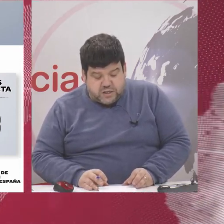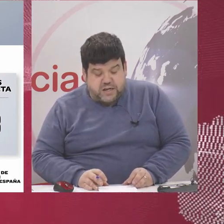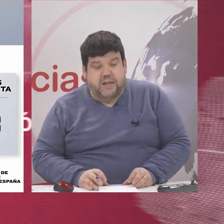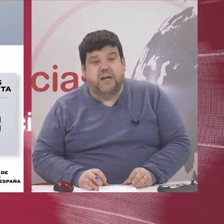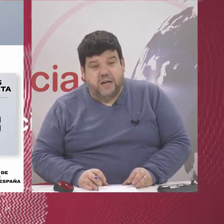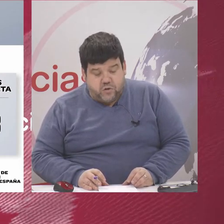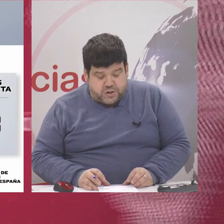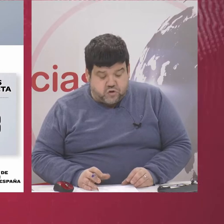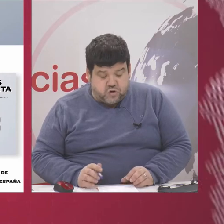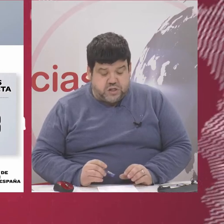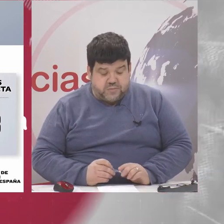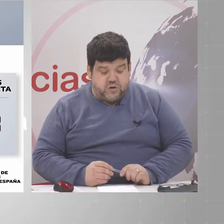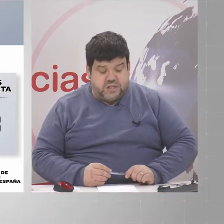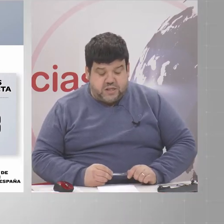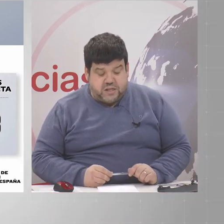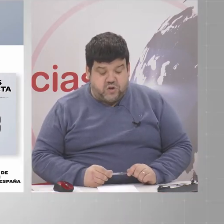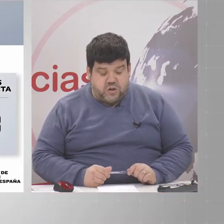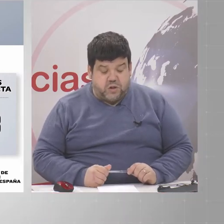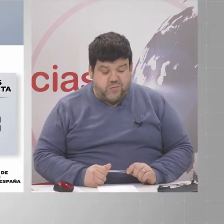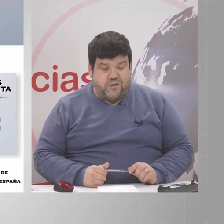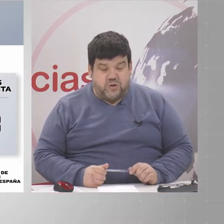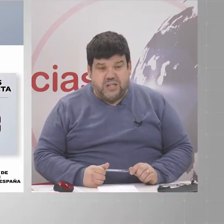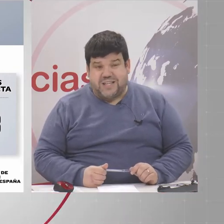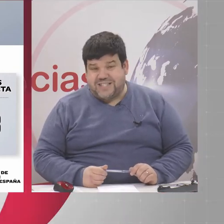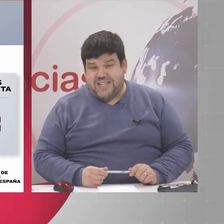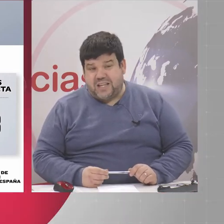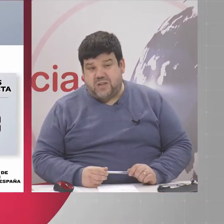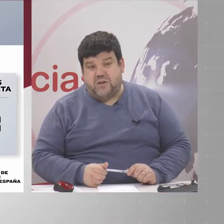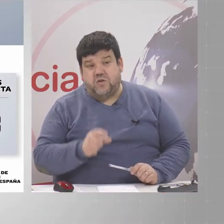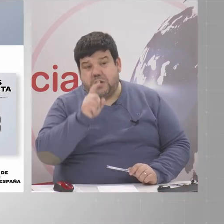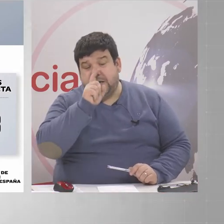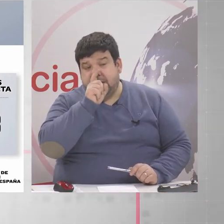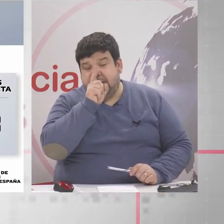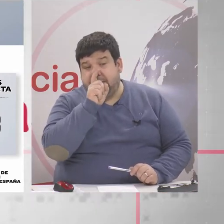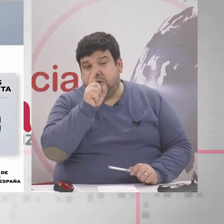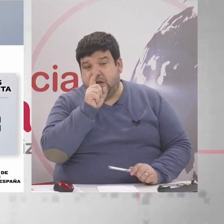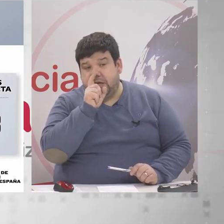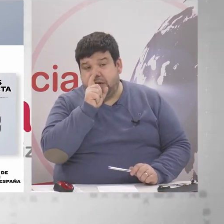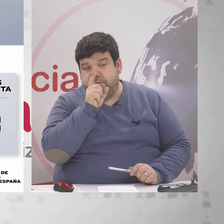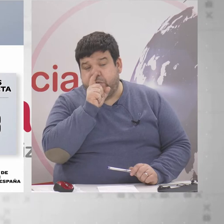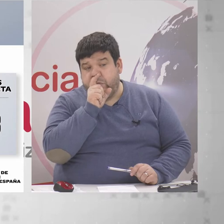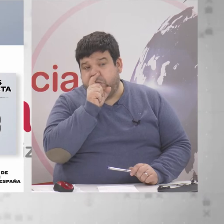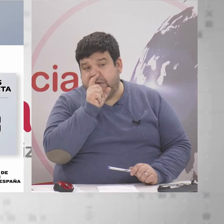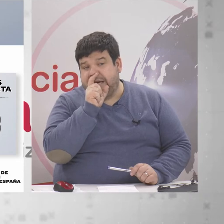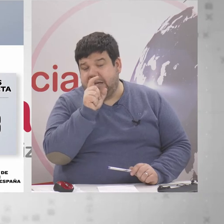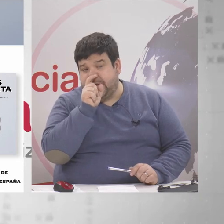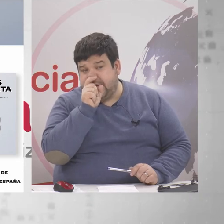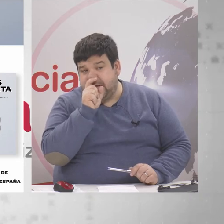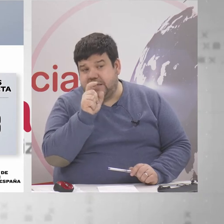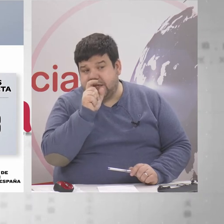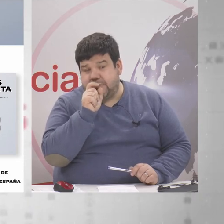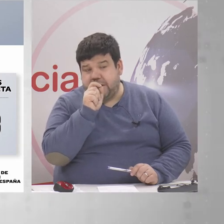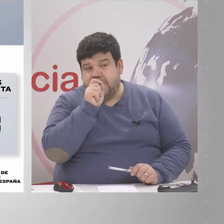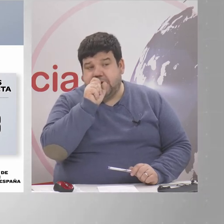dosis entregadas en concreto son 7.684.265 debo de decir que queda